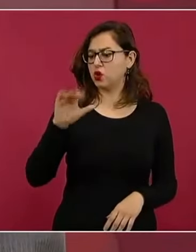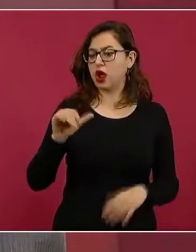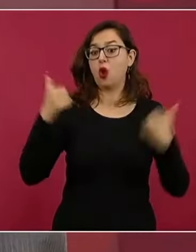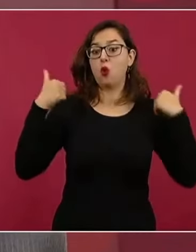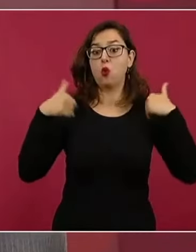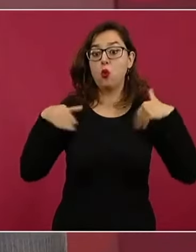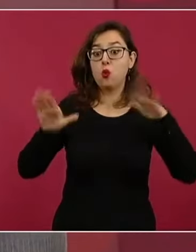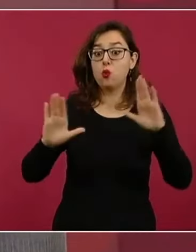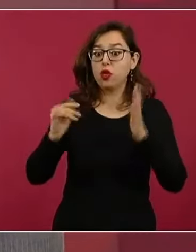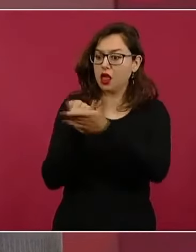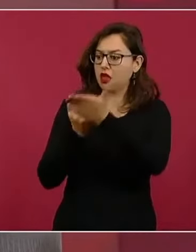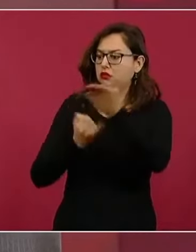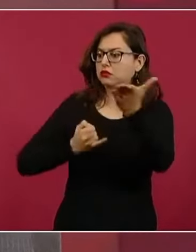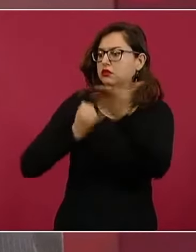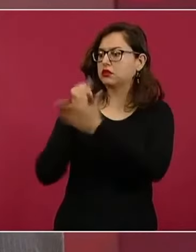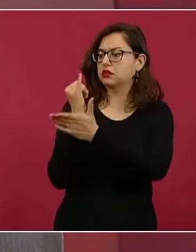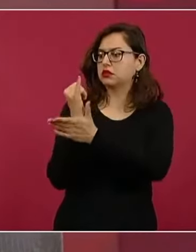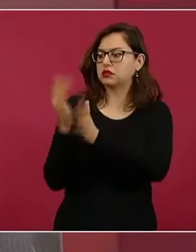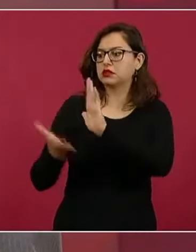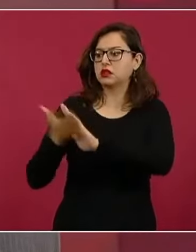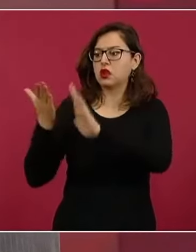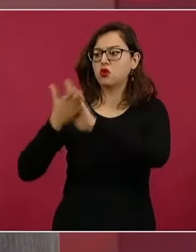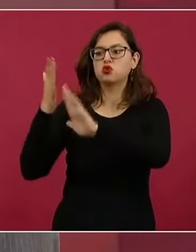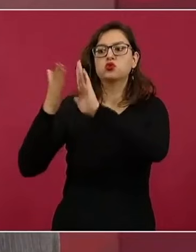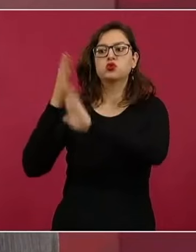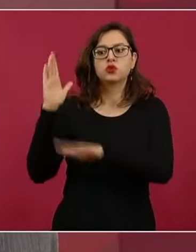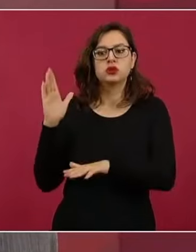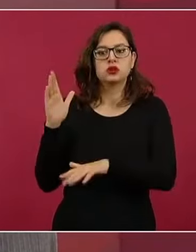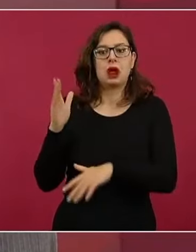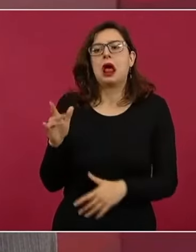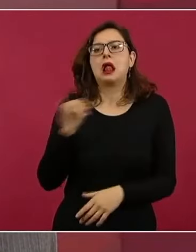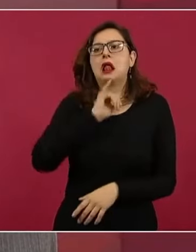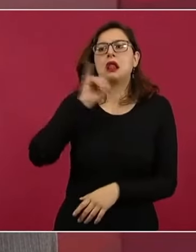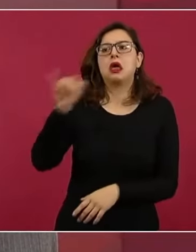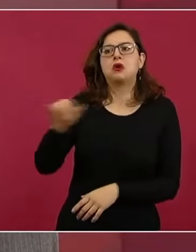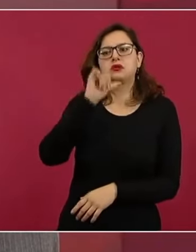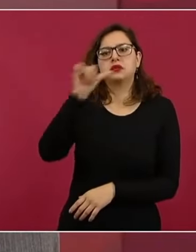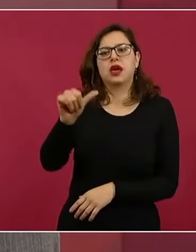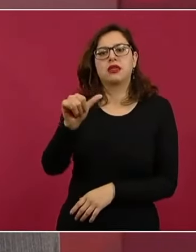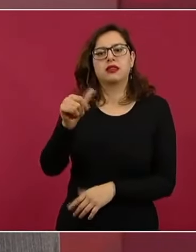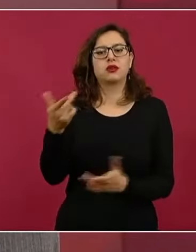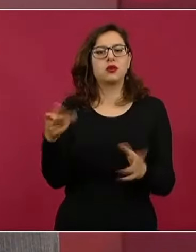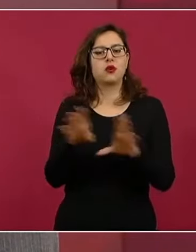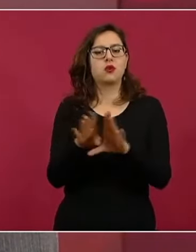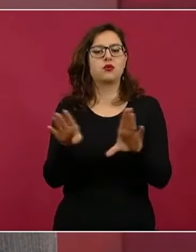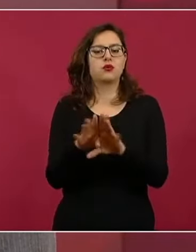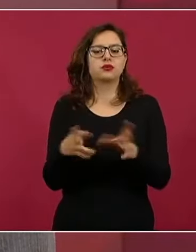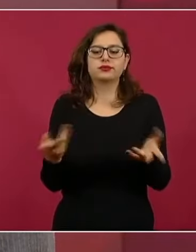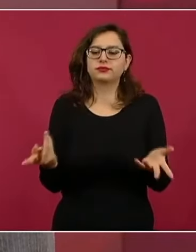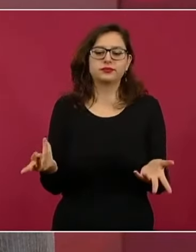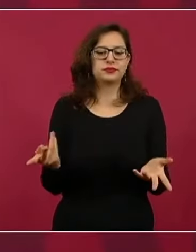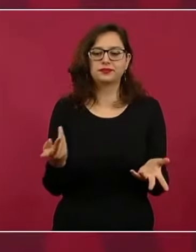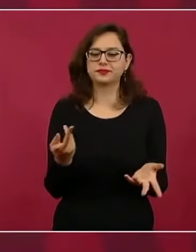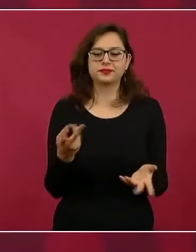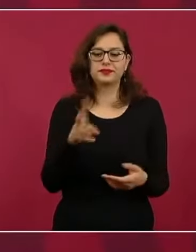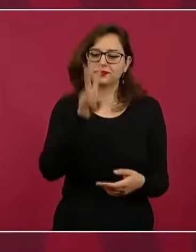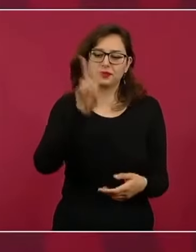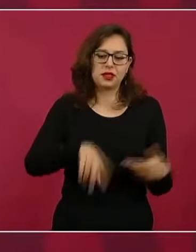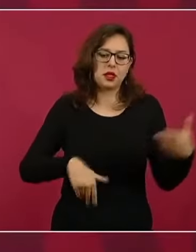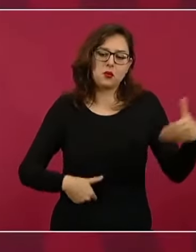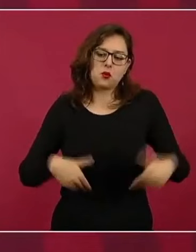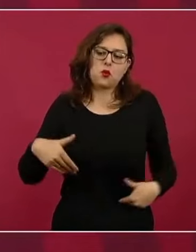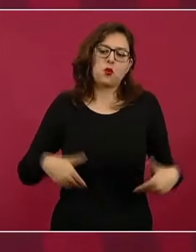porque están molestos por el nuevo